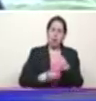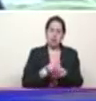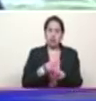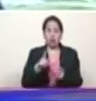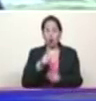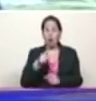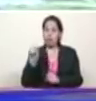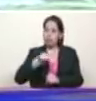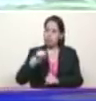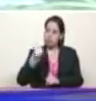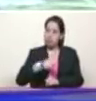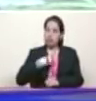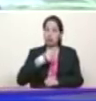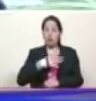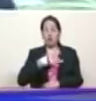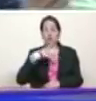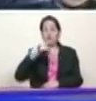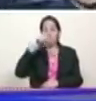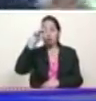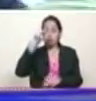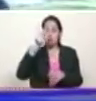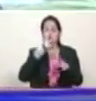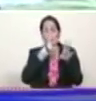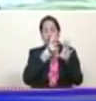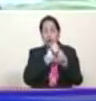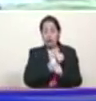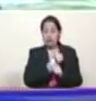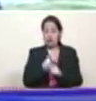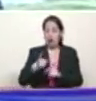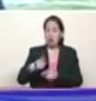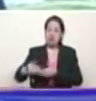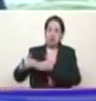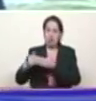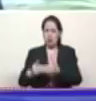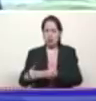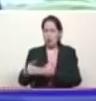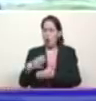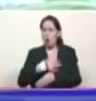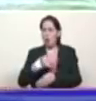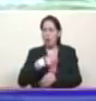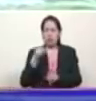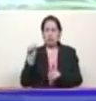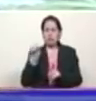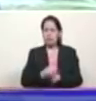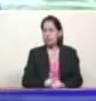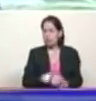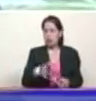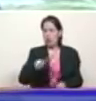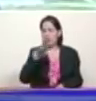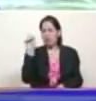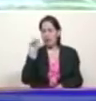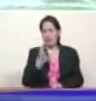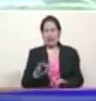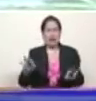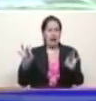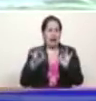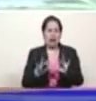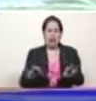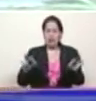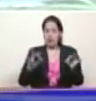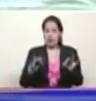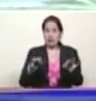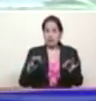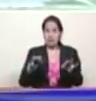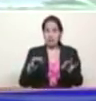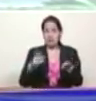espíritu de una fortaleza moral que los imperialistas del norte no pueden entender no lo entenderán jamás y nuestra mayor